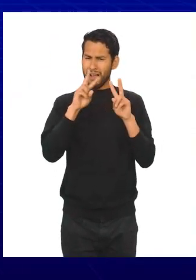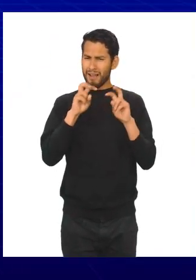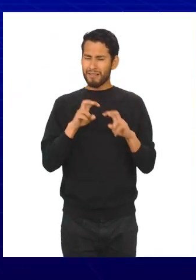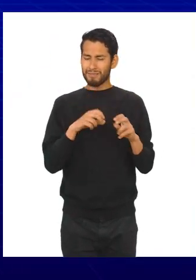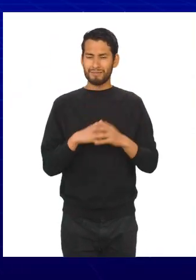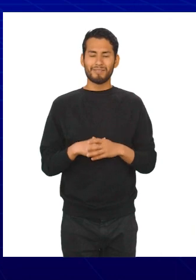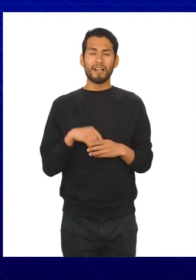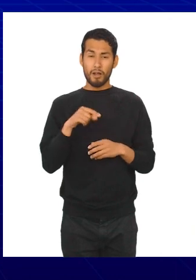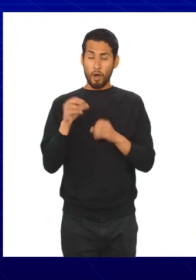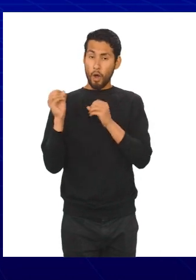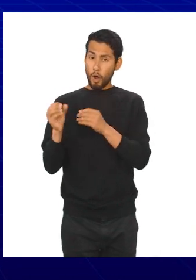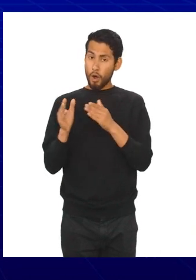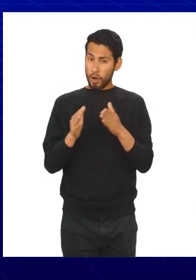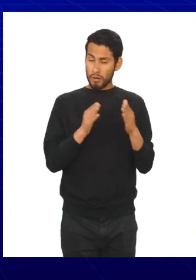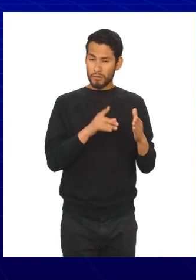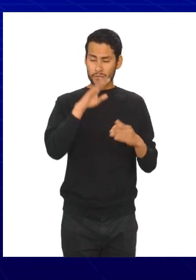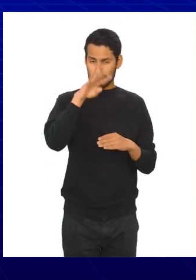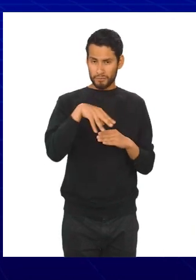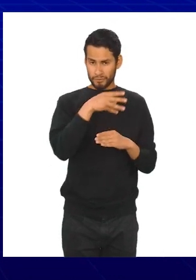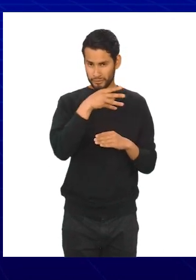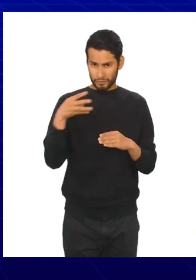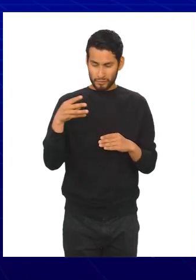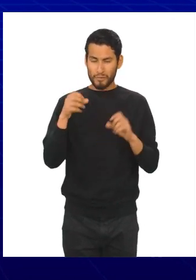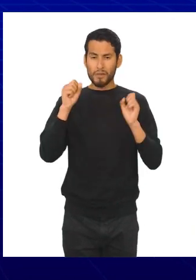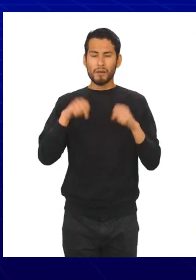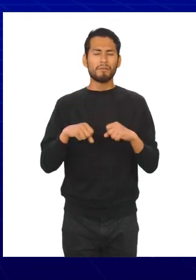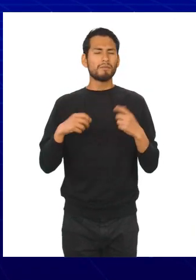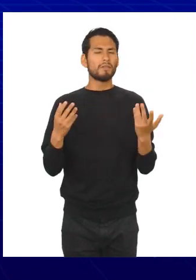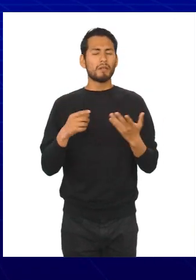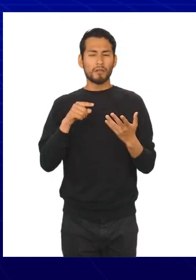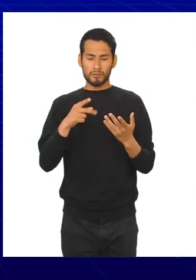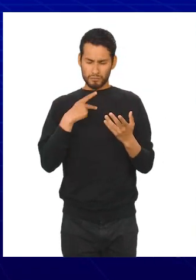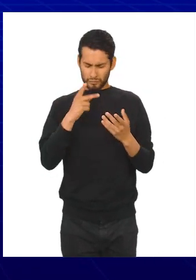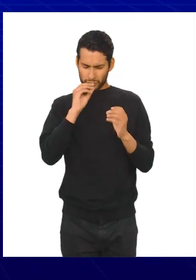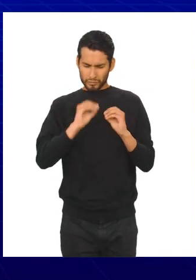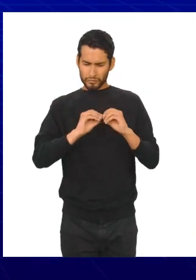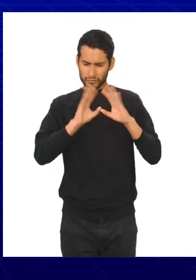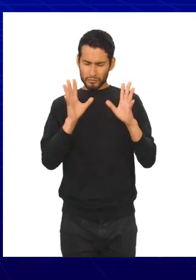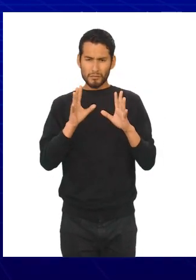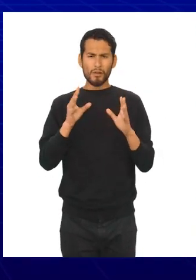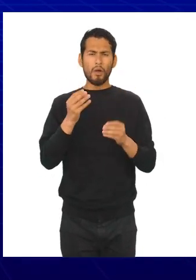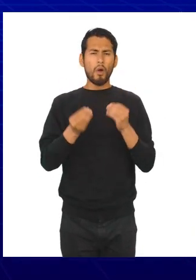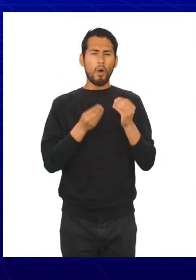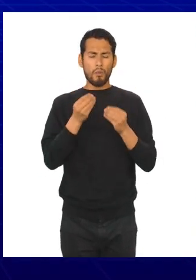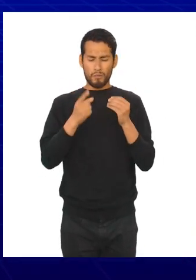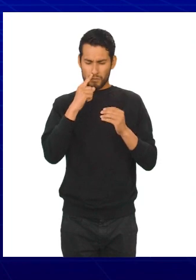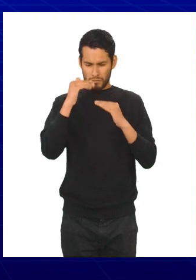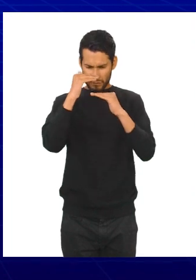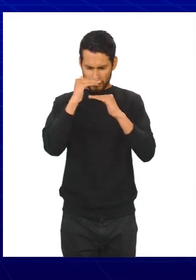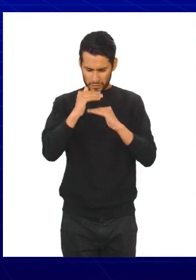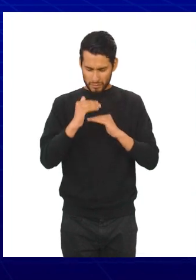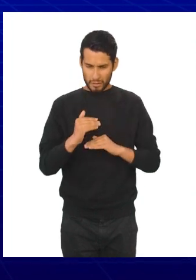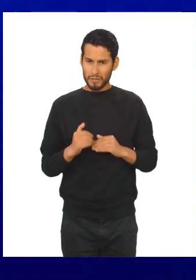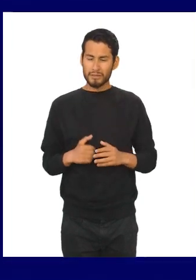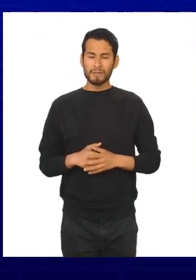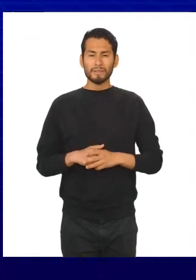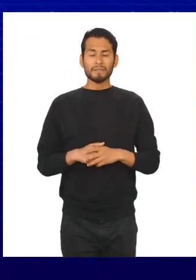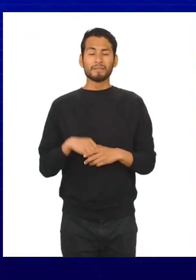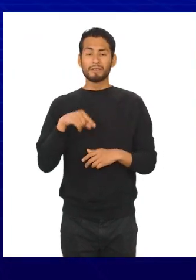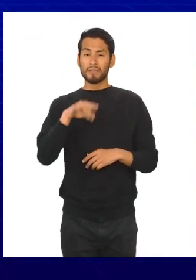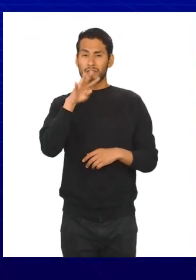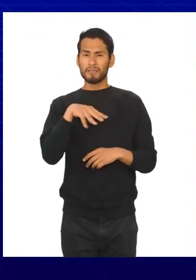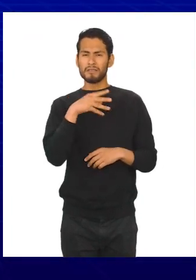Un primer paso es ordenar estos datos en una tabla, que nos haga tener una visión más clara de cómo están distribuidos estos.